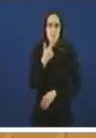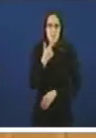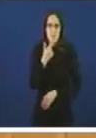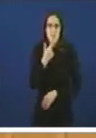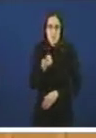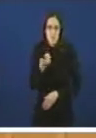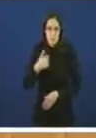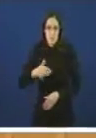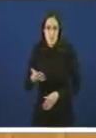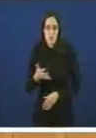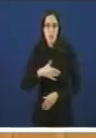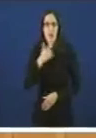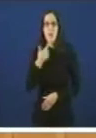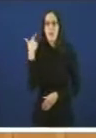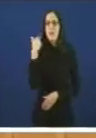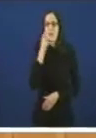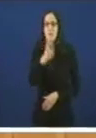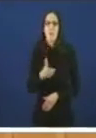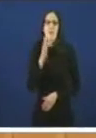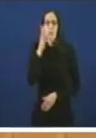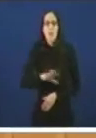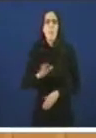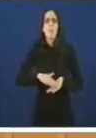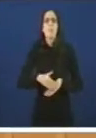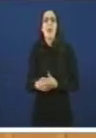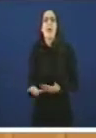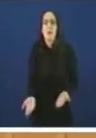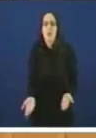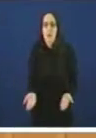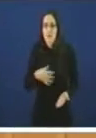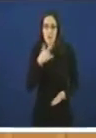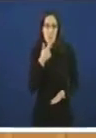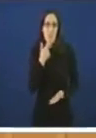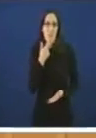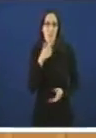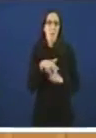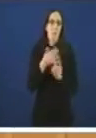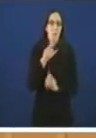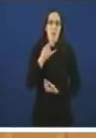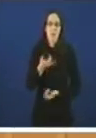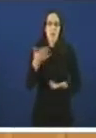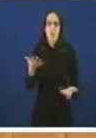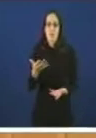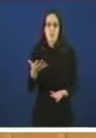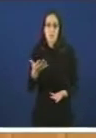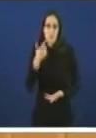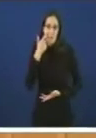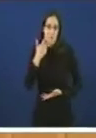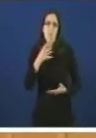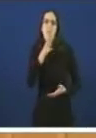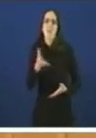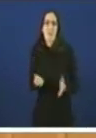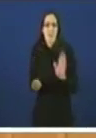palabra Aquelo que anunciaste no 2009 Para cando vai Que non pinta ben Por que ponha aquí na enmenda